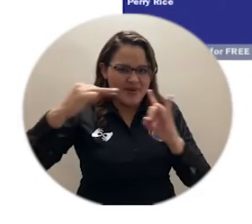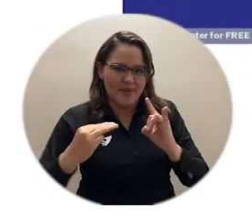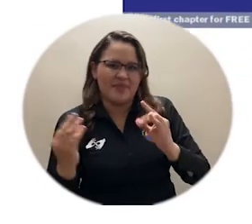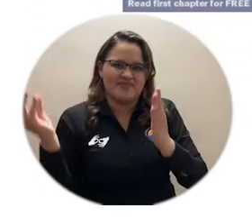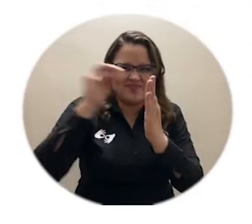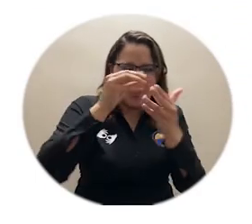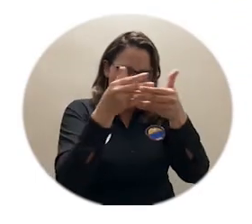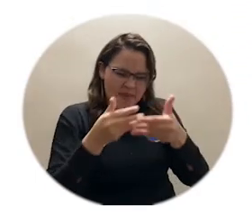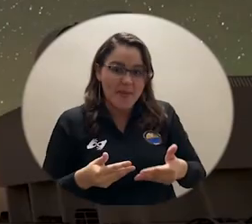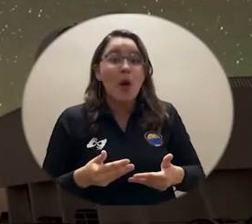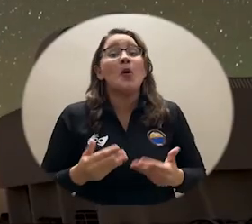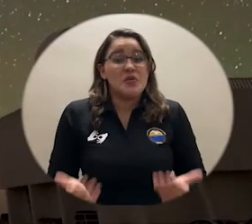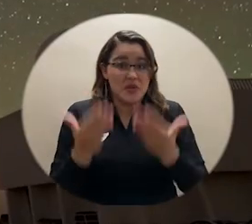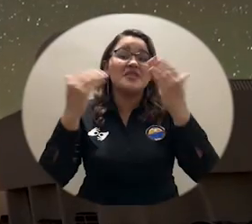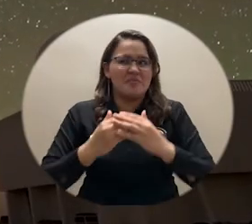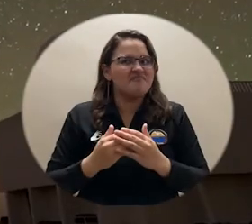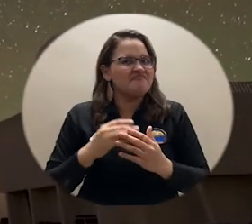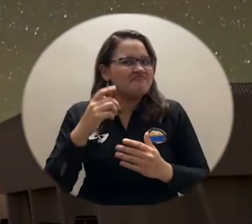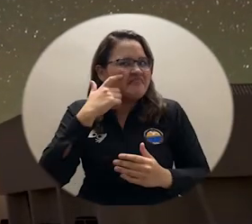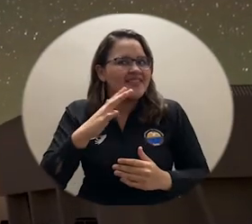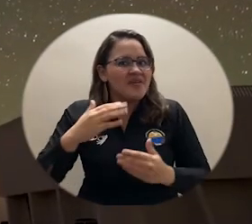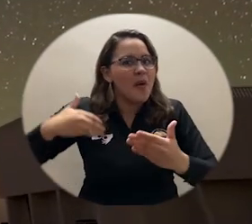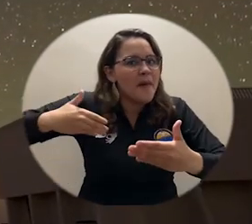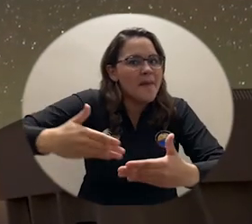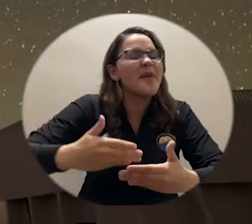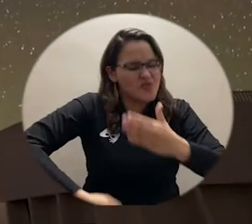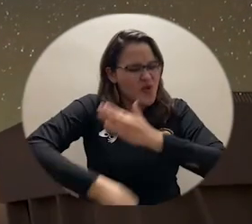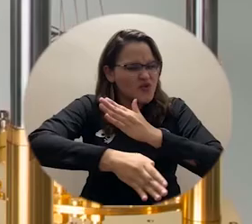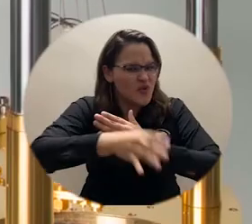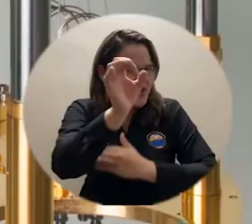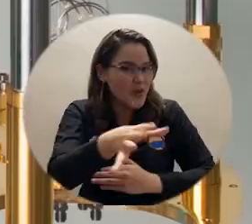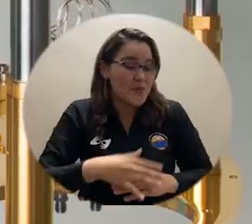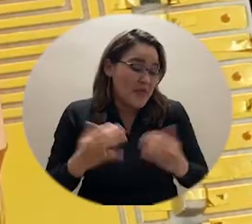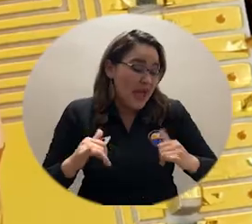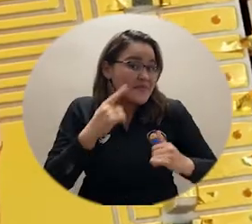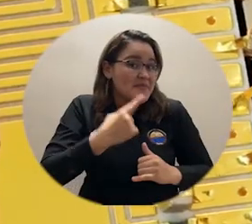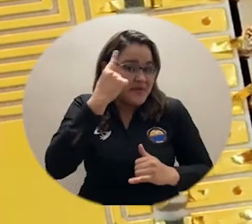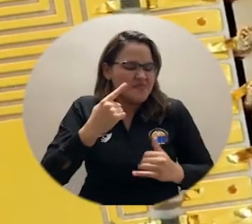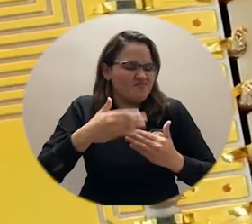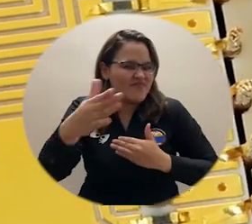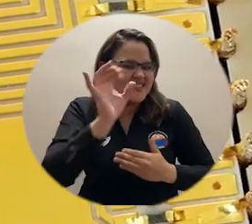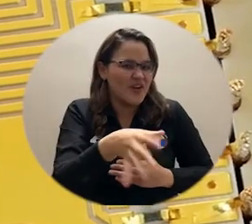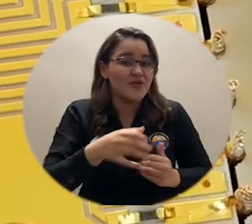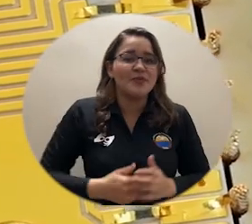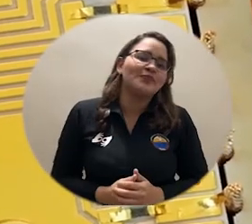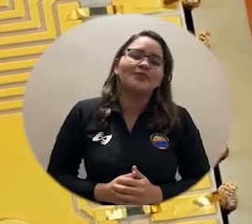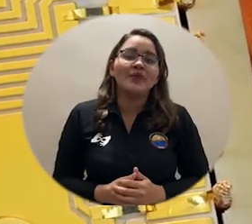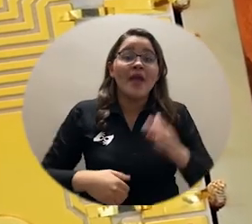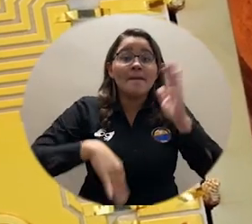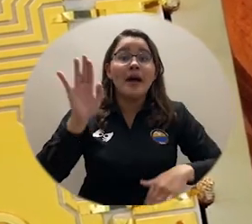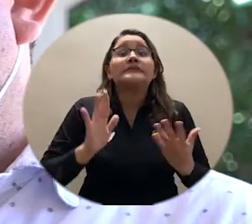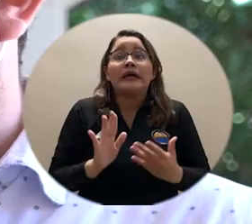Magdalena, vendrán otras publicaciones con NOVA y la Universidad de Magdalena, este es el primero. Los índices bajo